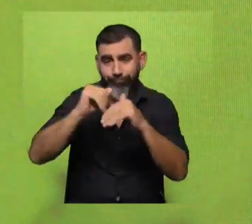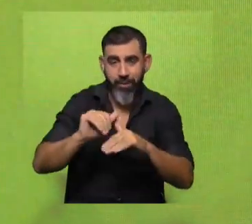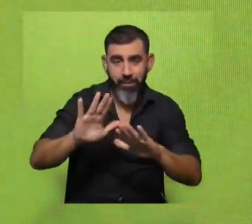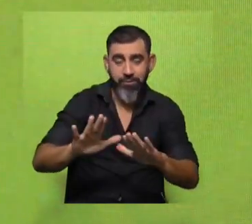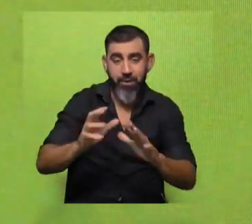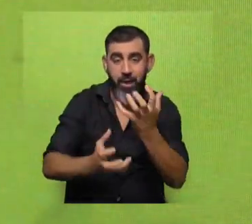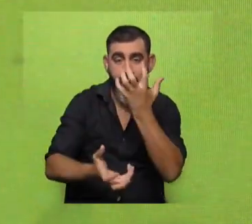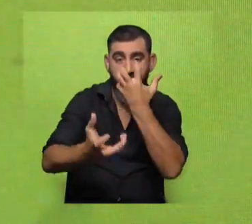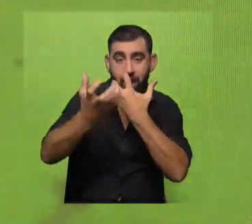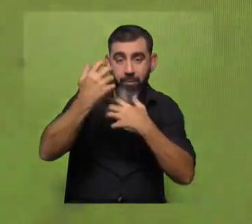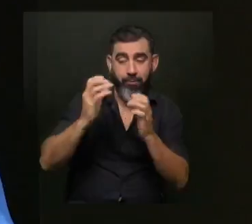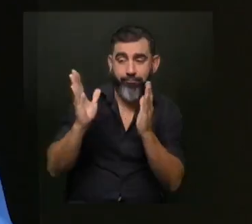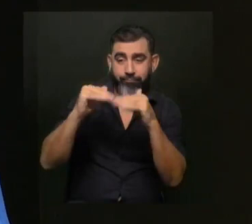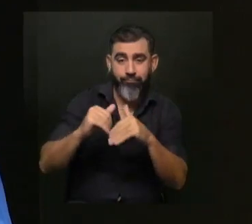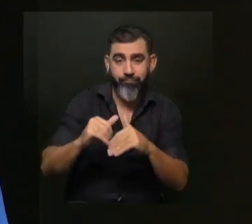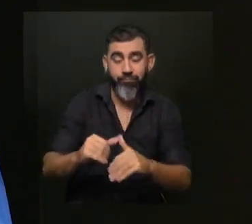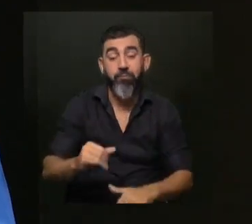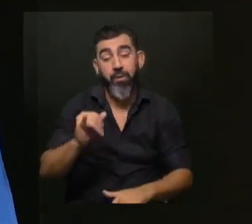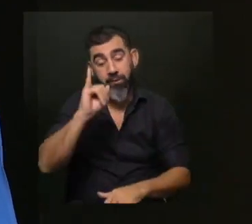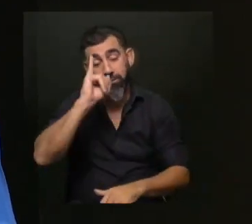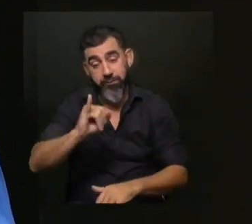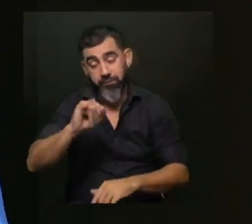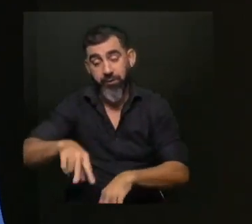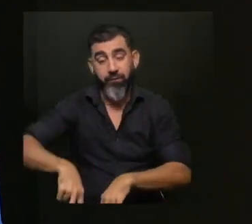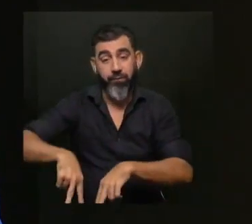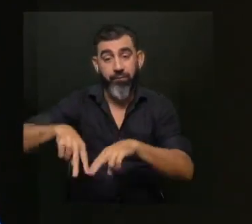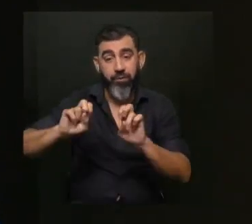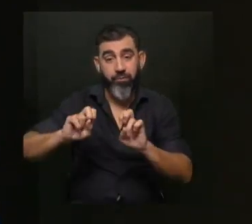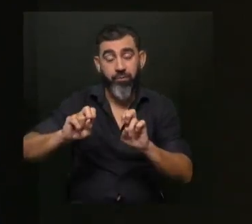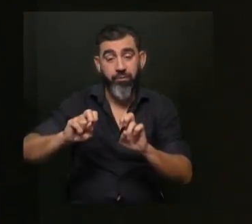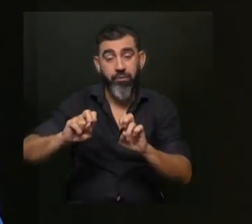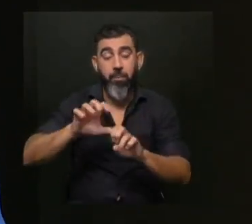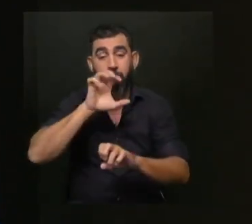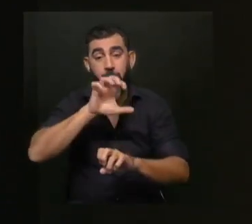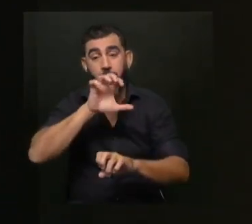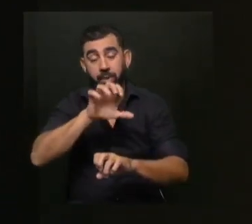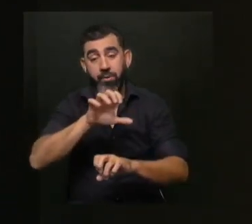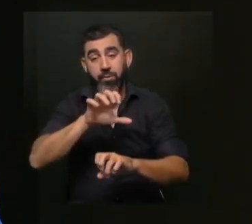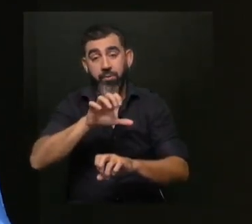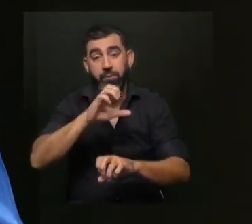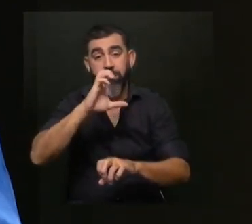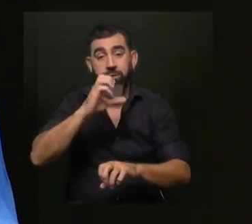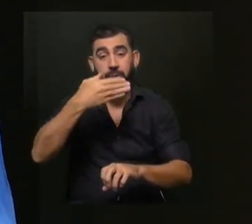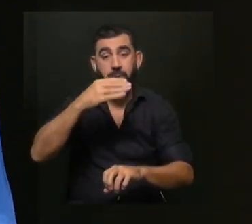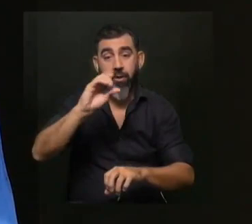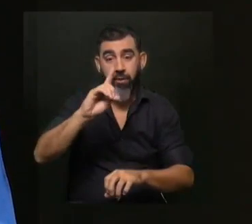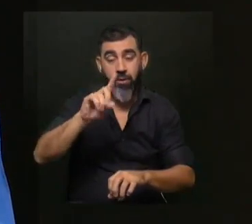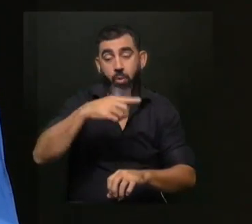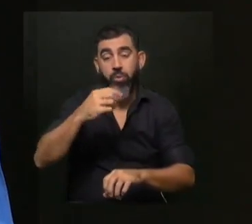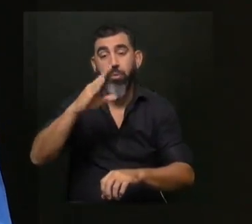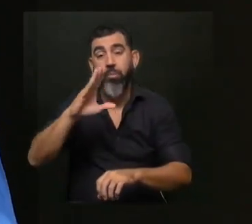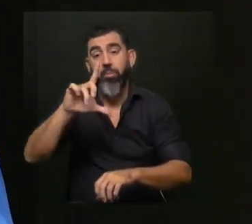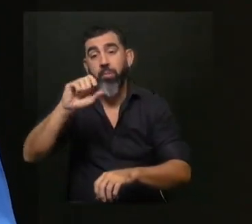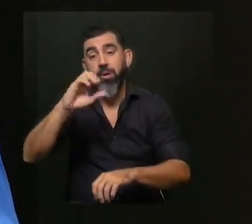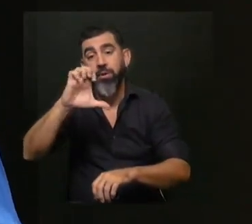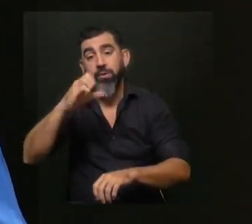el animal no tiene esa... No, pero sin embargo, varias de estas investigaciones son a un grupo de perros le dan CBD y a otros le dan placebo también.